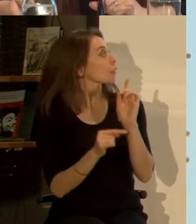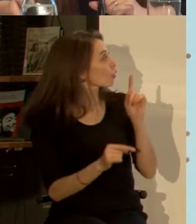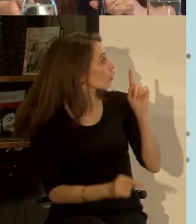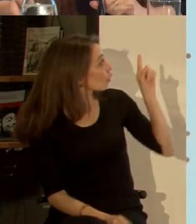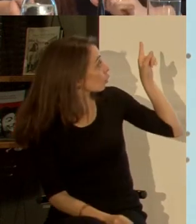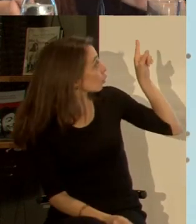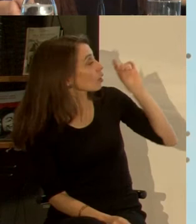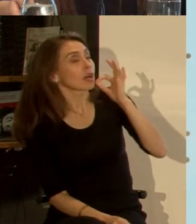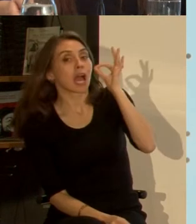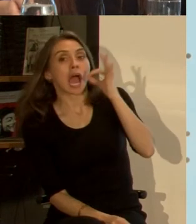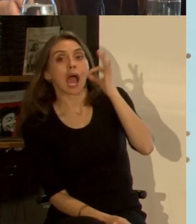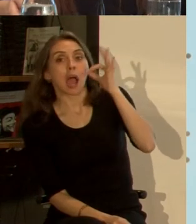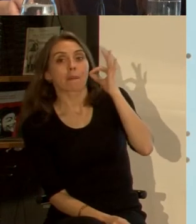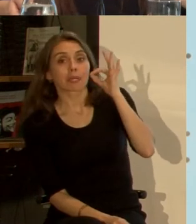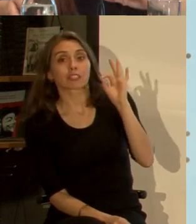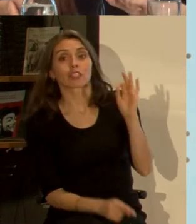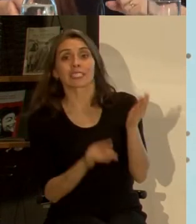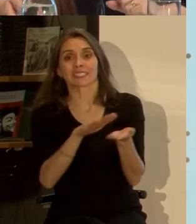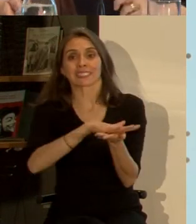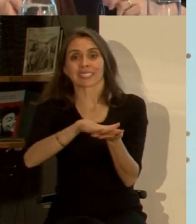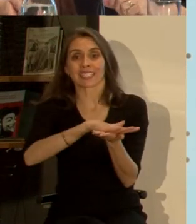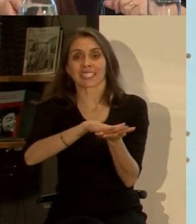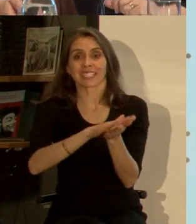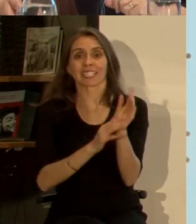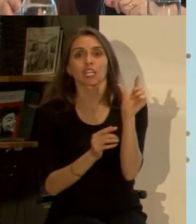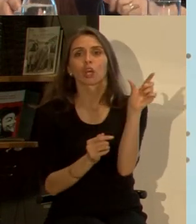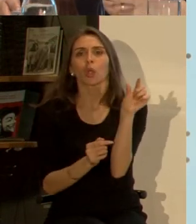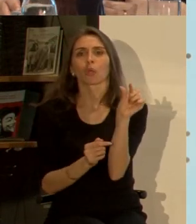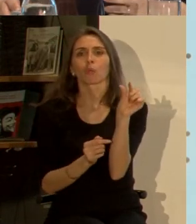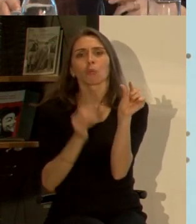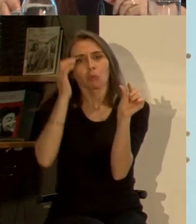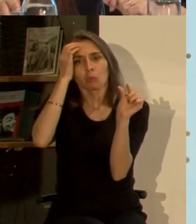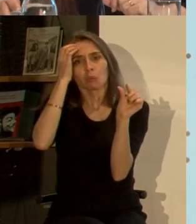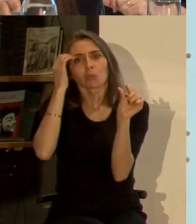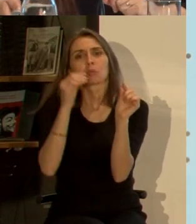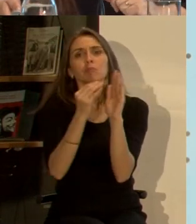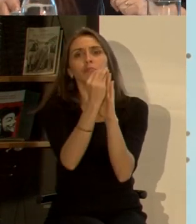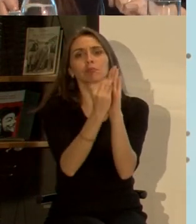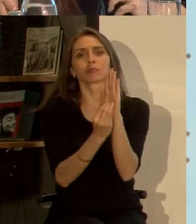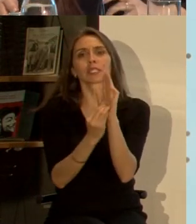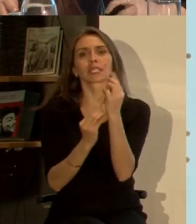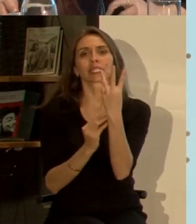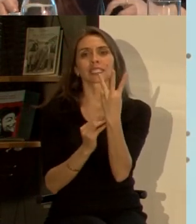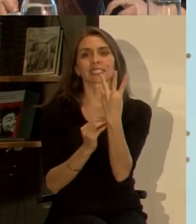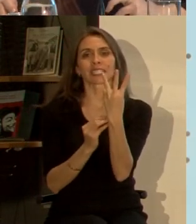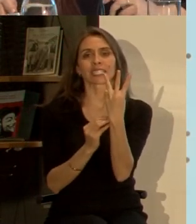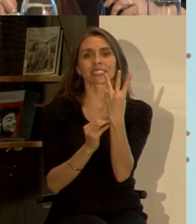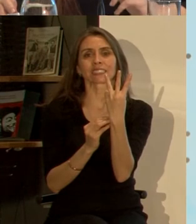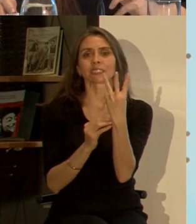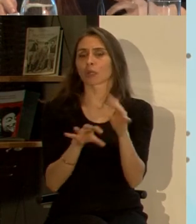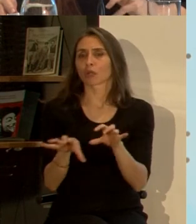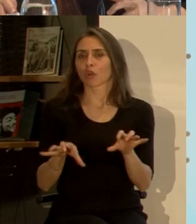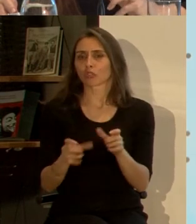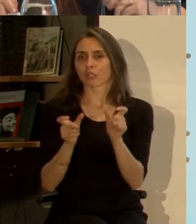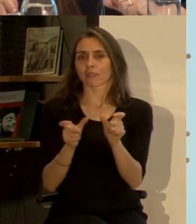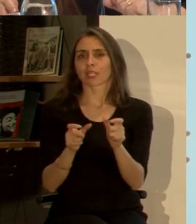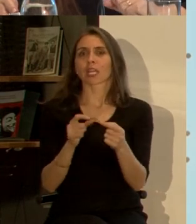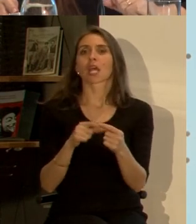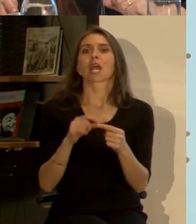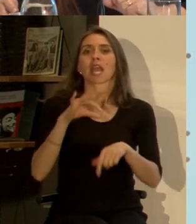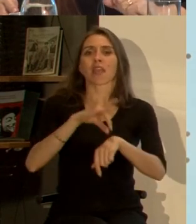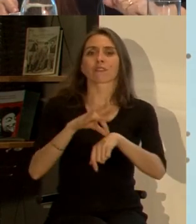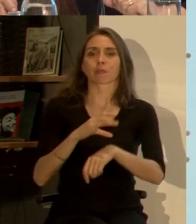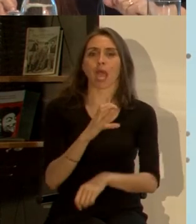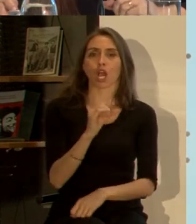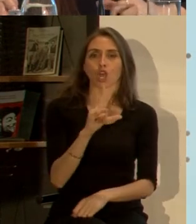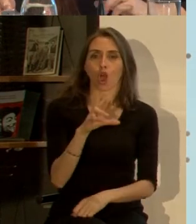ahí en la pantalla esta versión era bastante más limitada porque solamente vigilaba tres eventos y era cólera, peste y